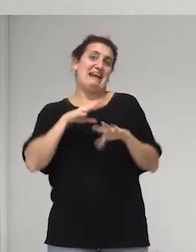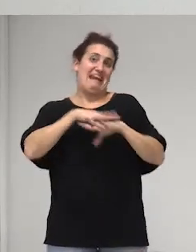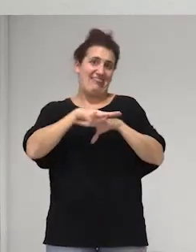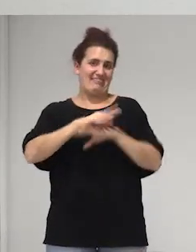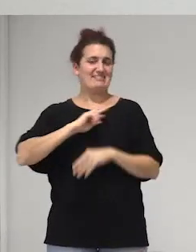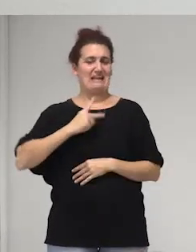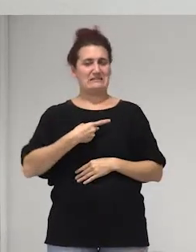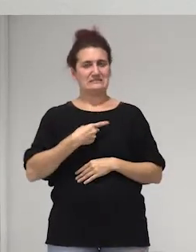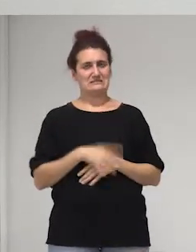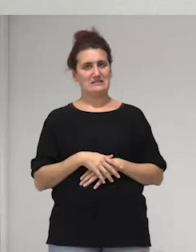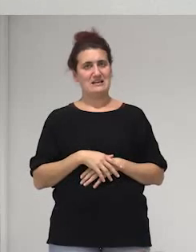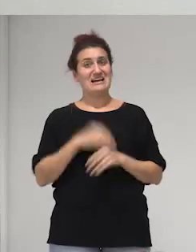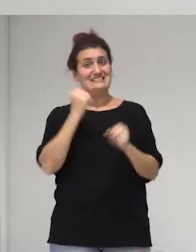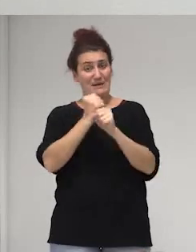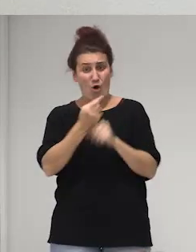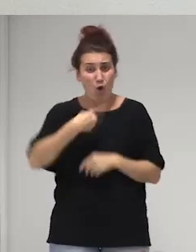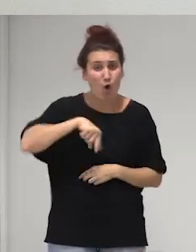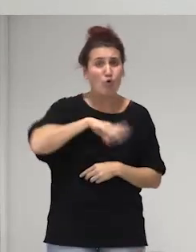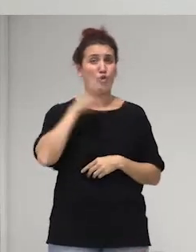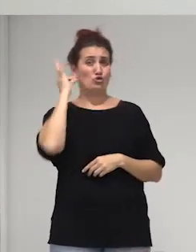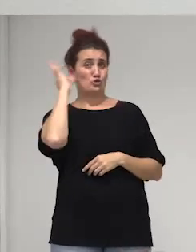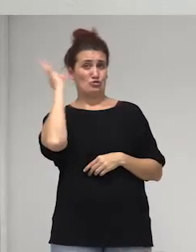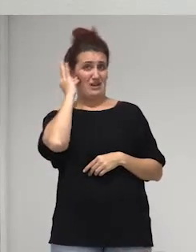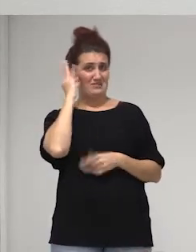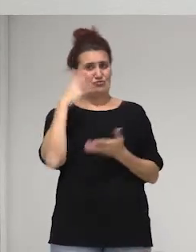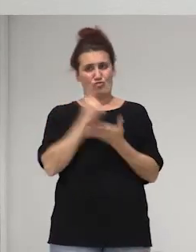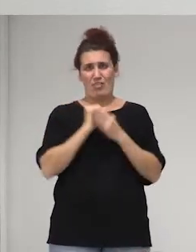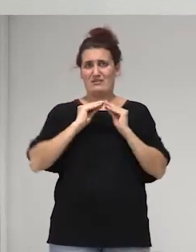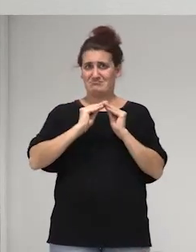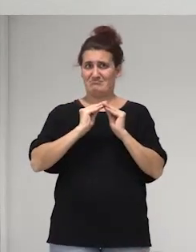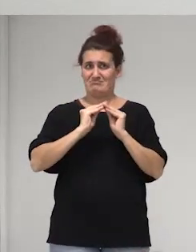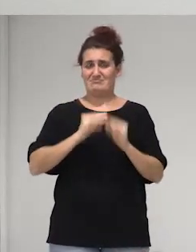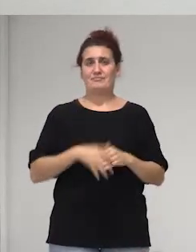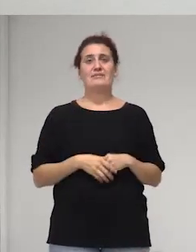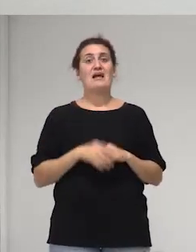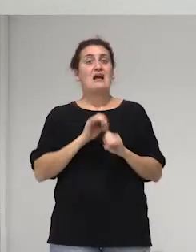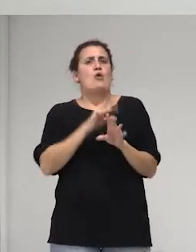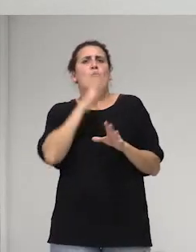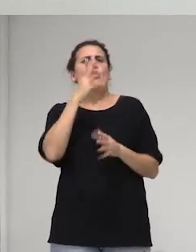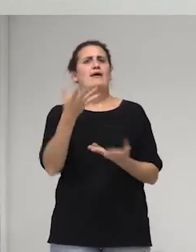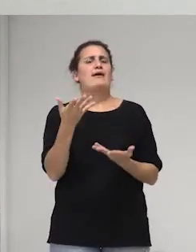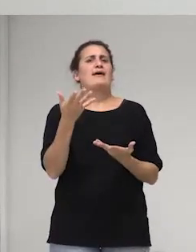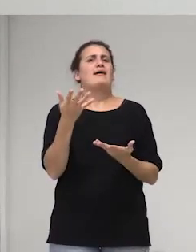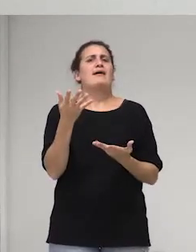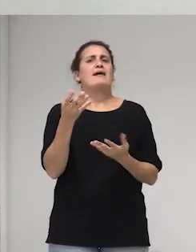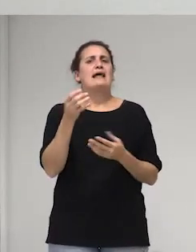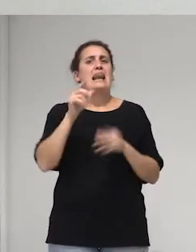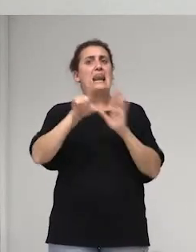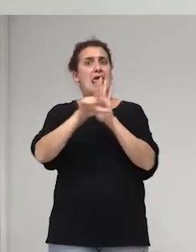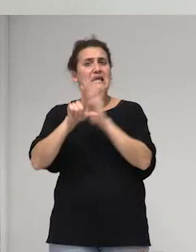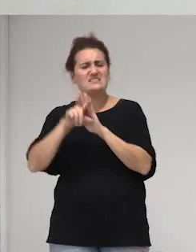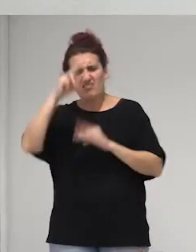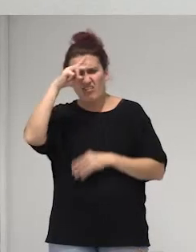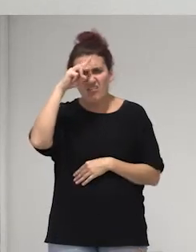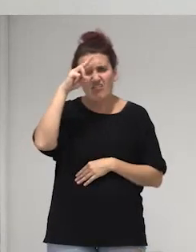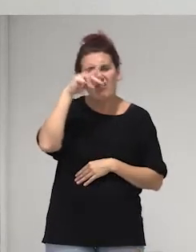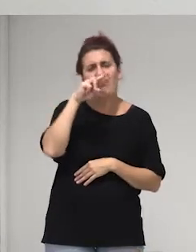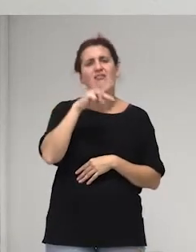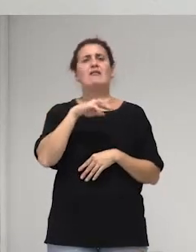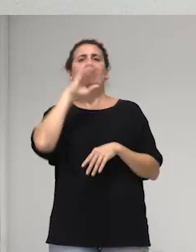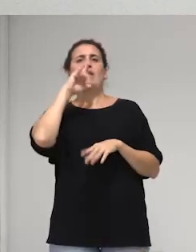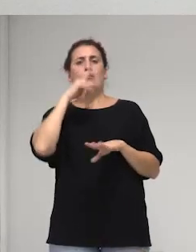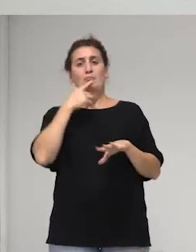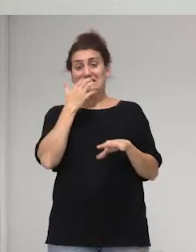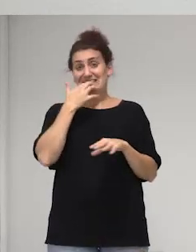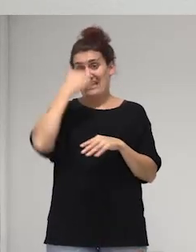es trabajo de todas nosotras que lo hemos construido claro porque nadie se hubiera preocupado por esas leyes si todavía siguiéramos bajo el